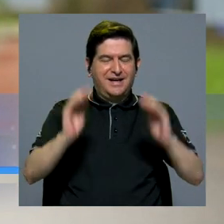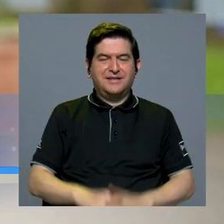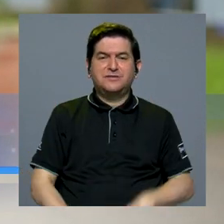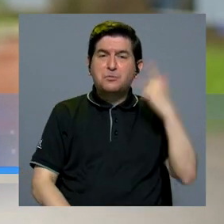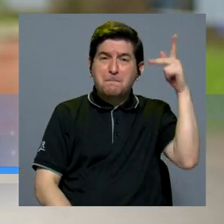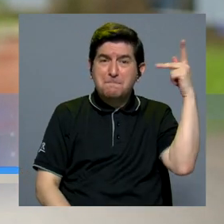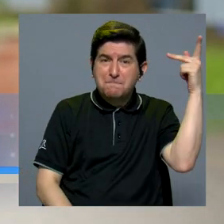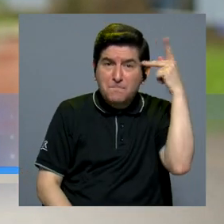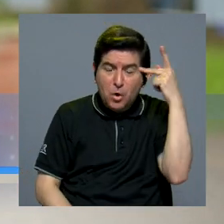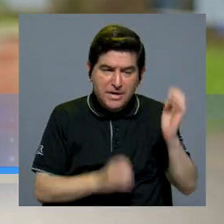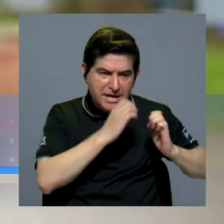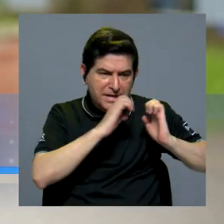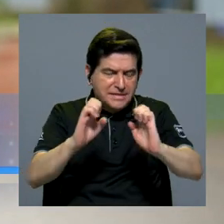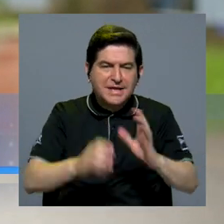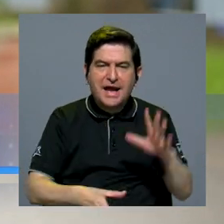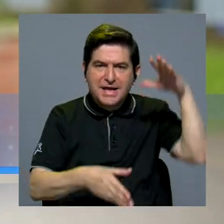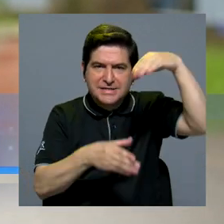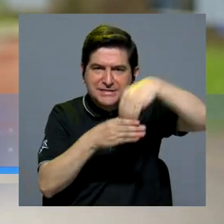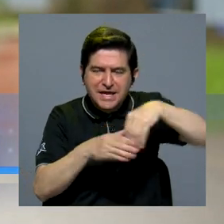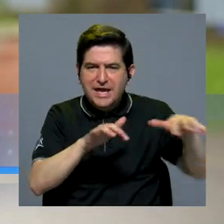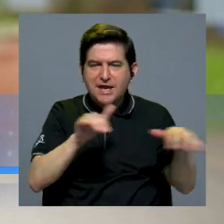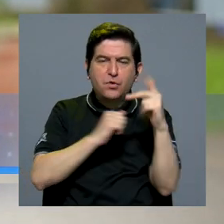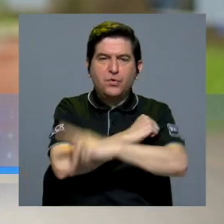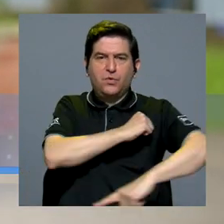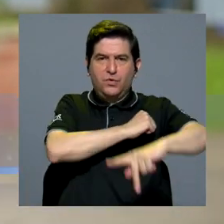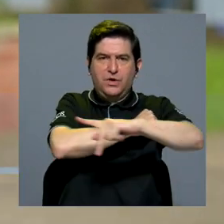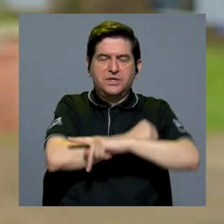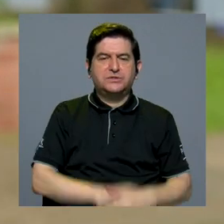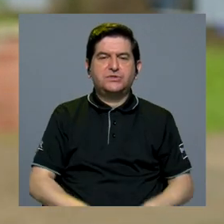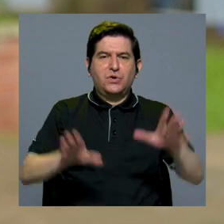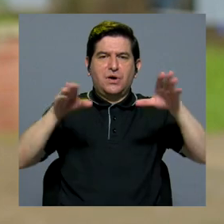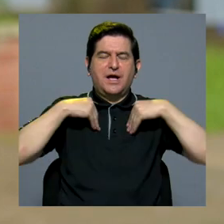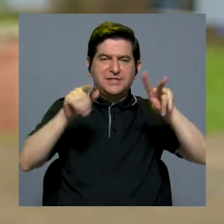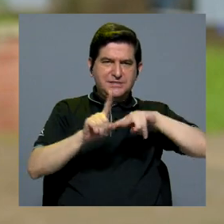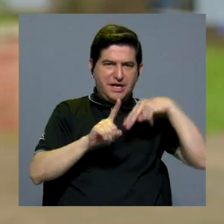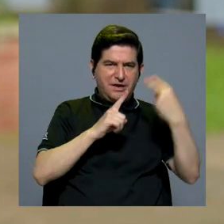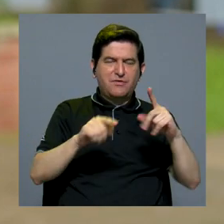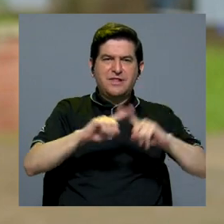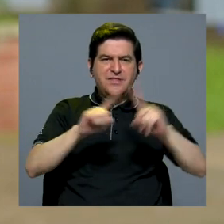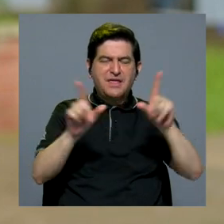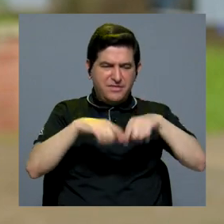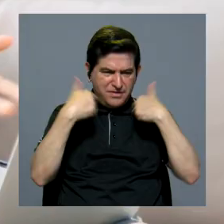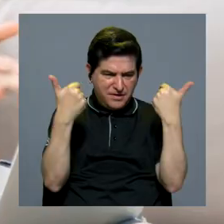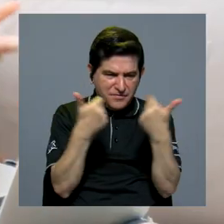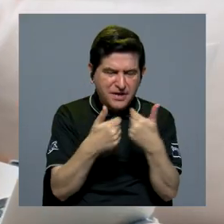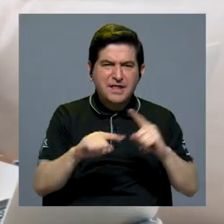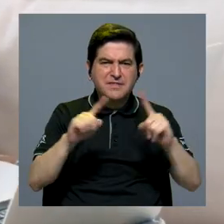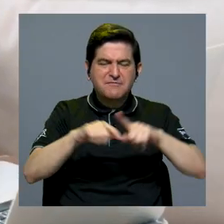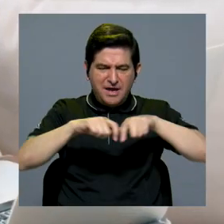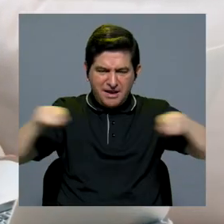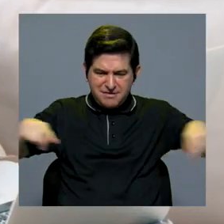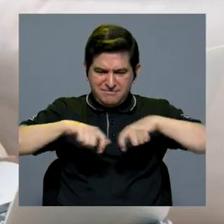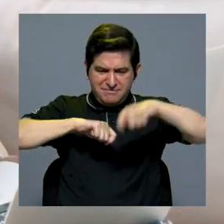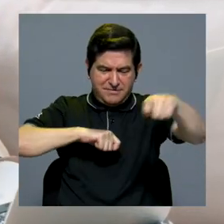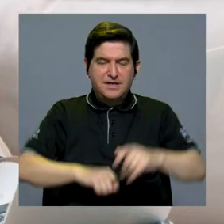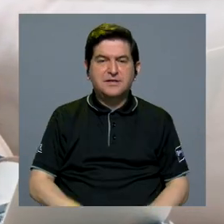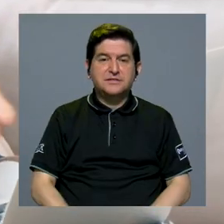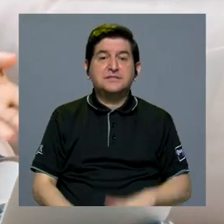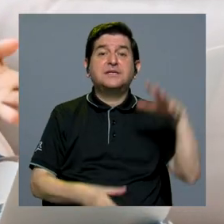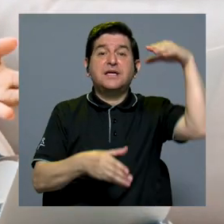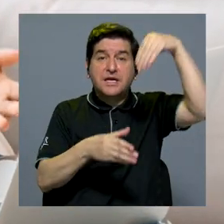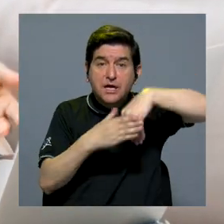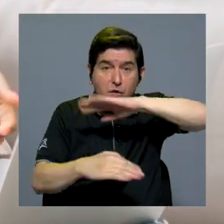las políticas y estrategias de inclusión digital en nuestro país asuman un enfoque multisectorial, multidimensional y que además sean